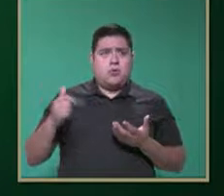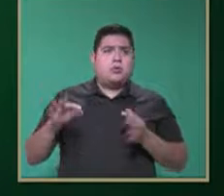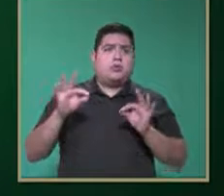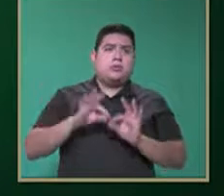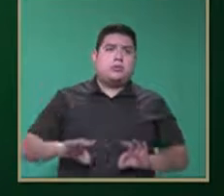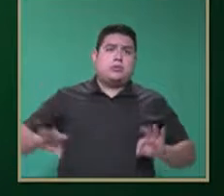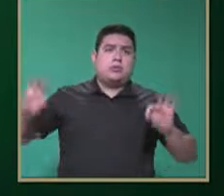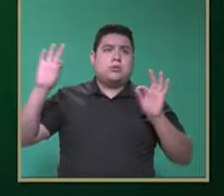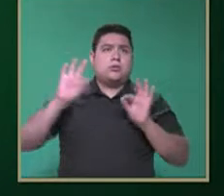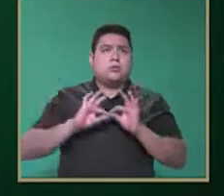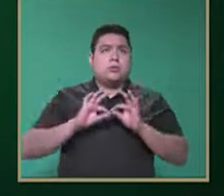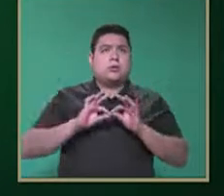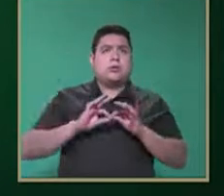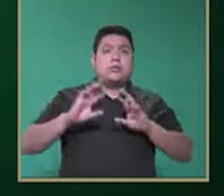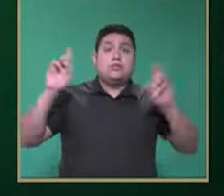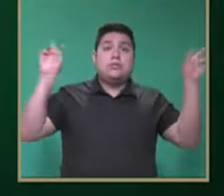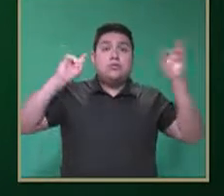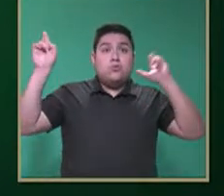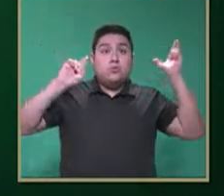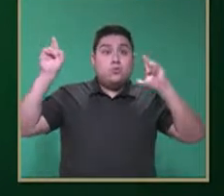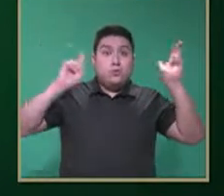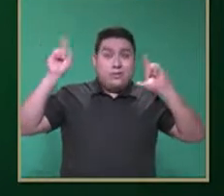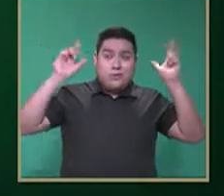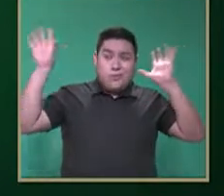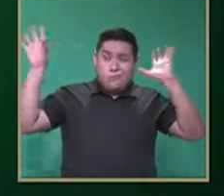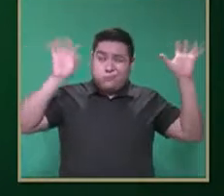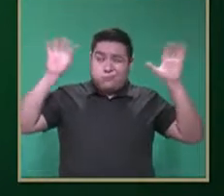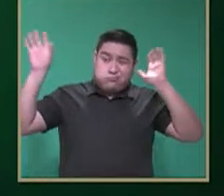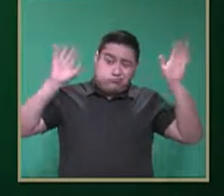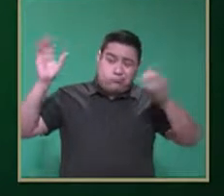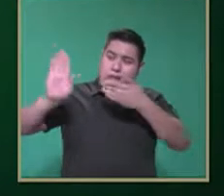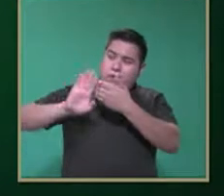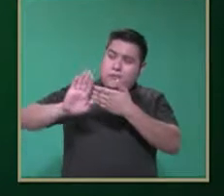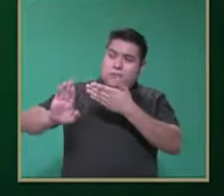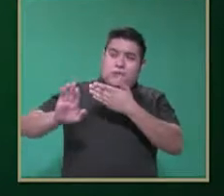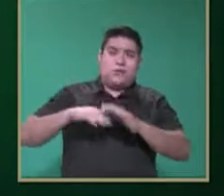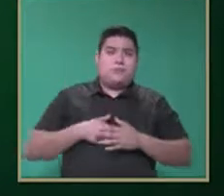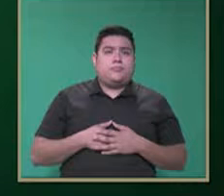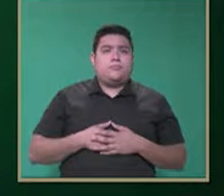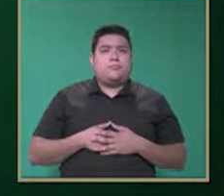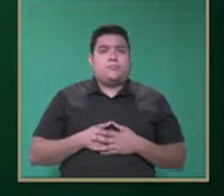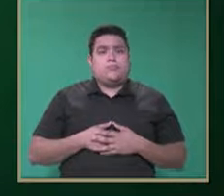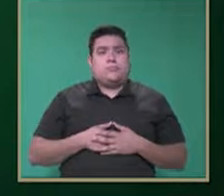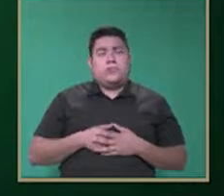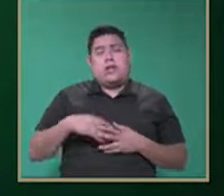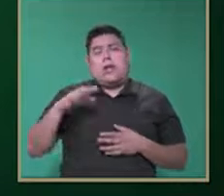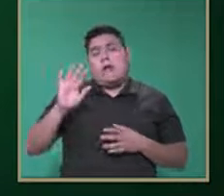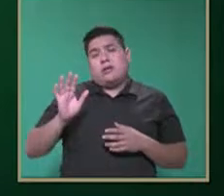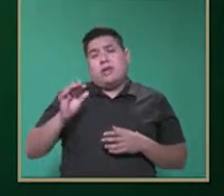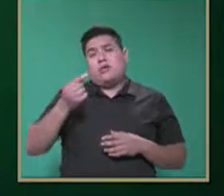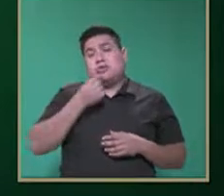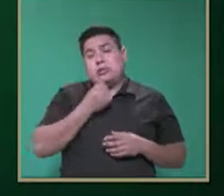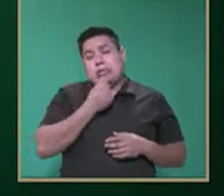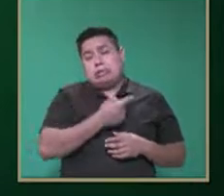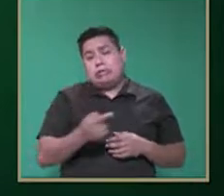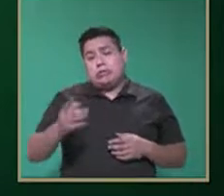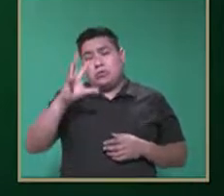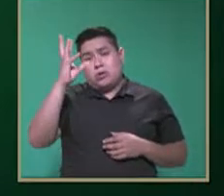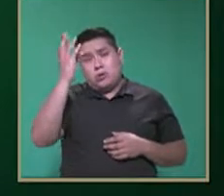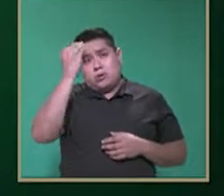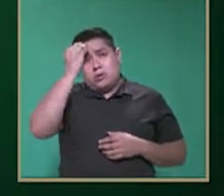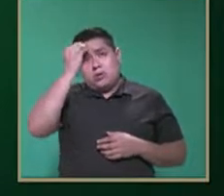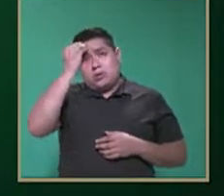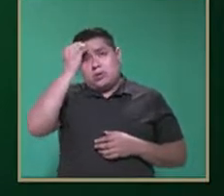en medida lo posible los estímulos sonoros. ¿Qué quiere decir? Pues evitar el sonido que le llegue a alterar. Estos pueden ser sonidos